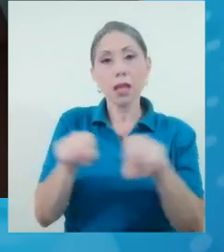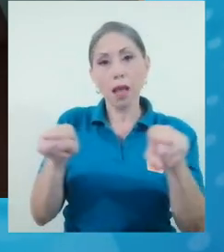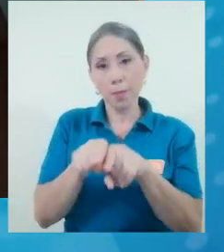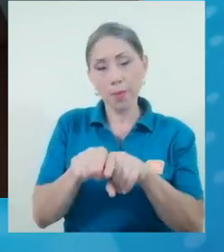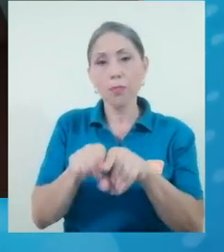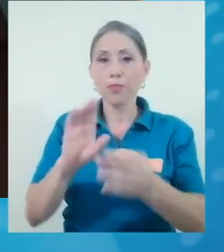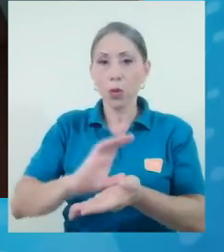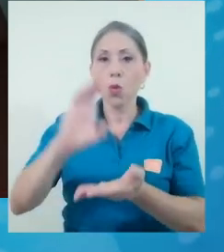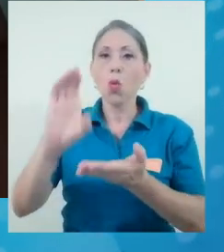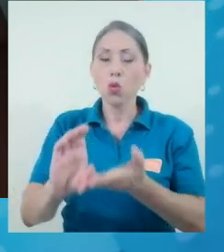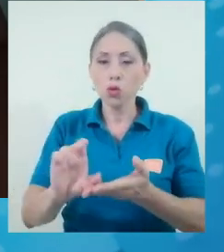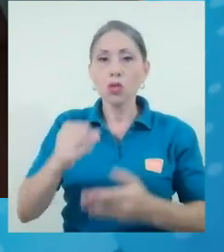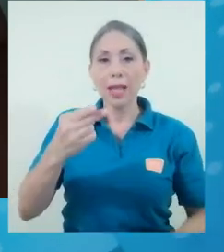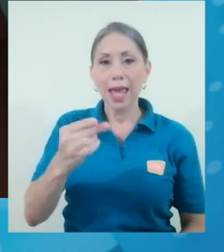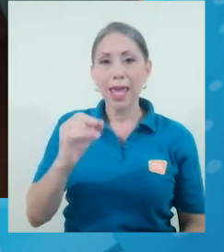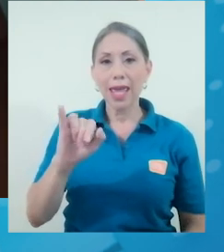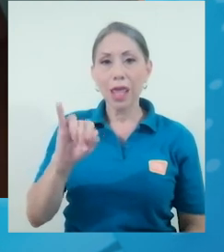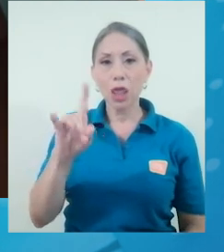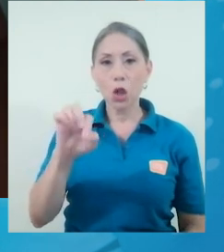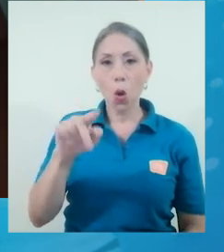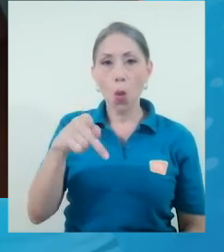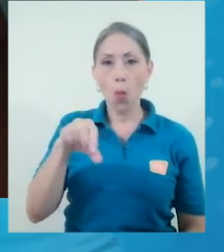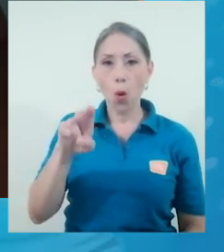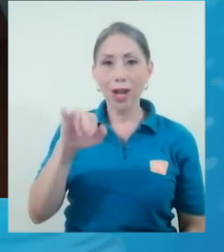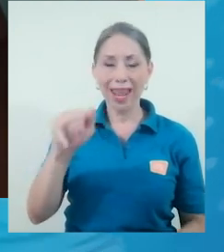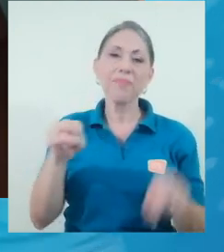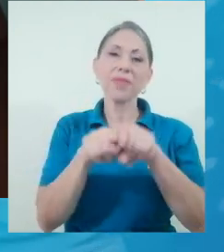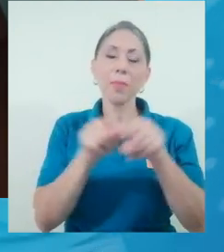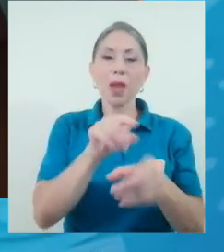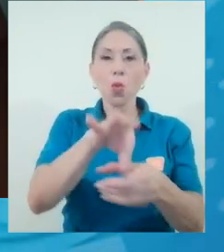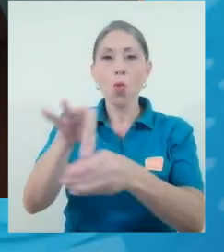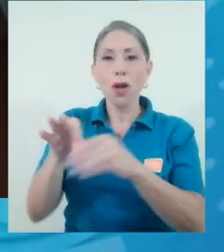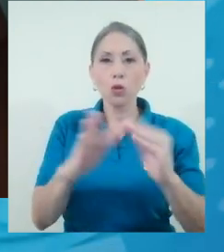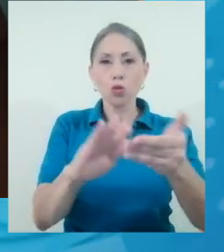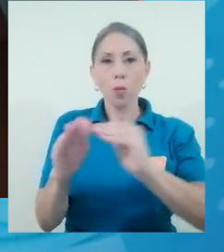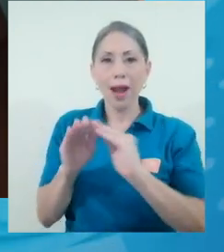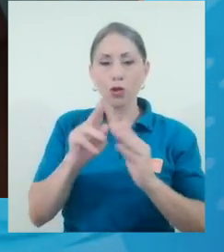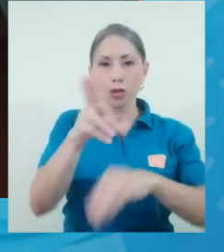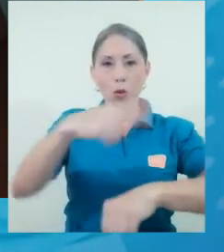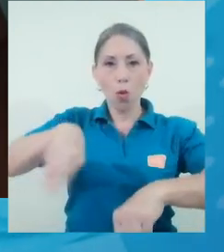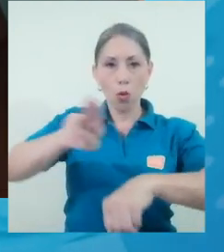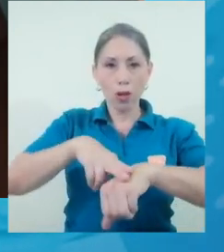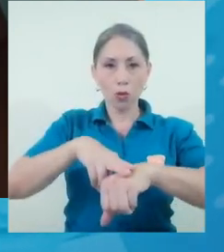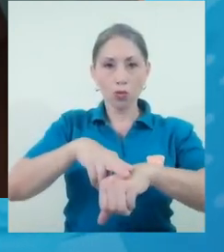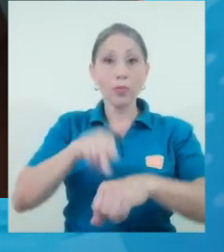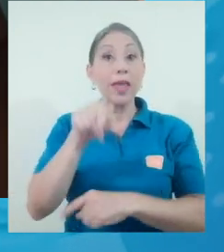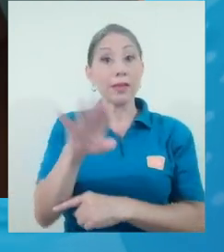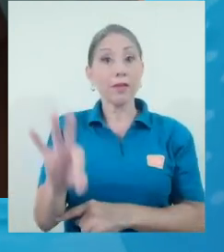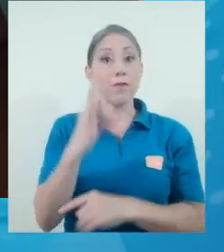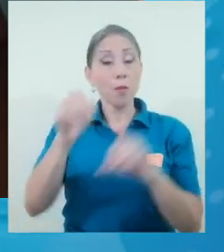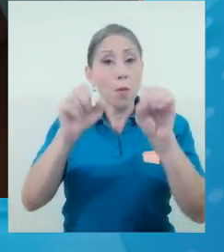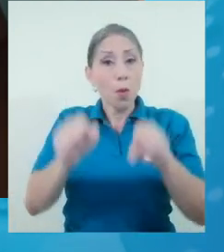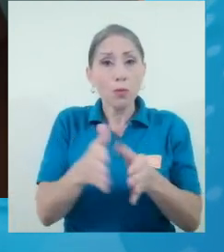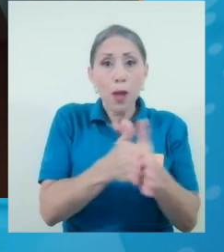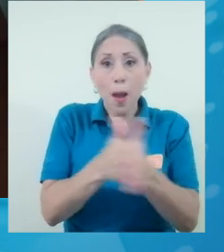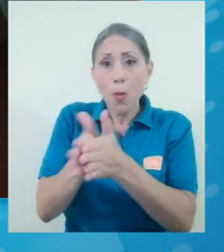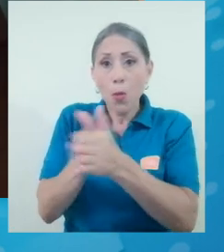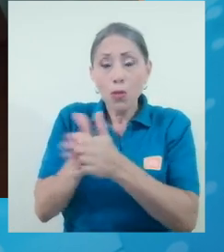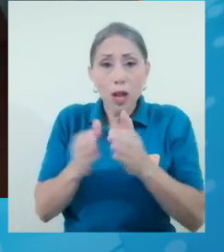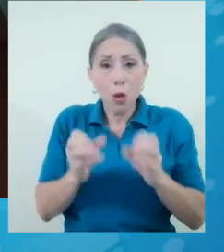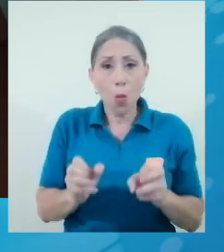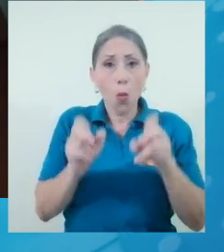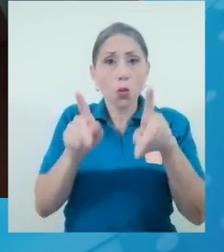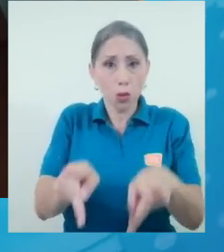también ofrecer los cursos de hidroponía y de huertos urbanos ecológicos. De esta forma podemos aprovechar las